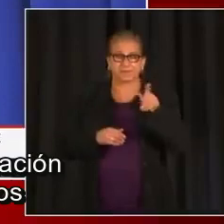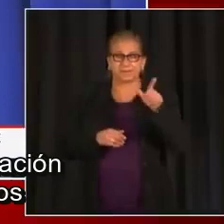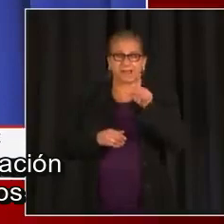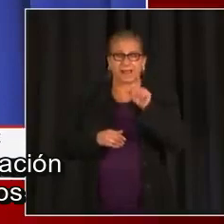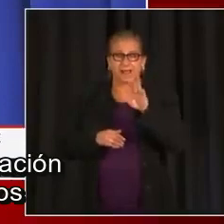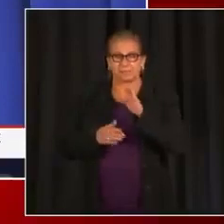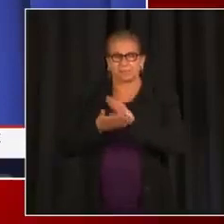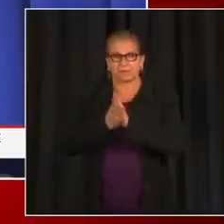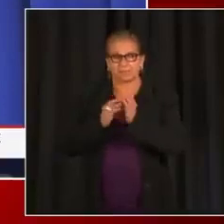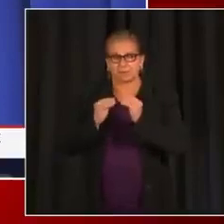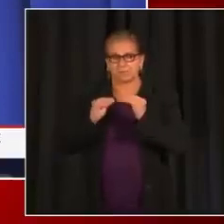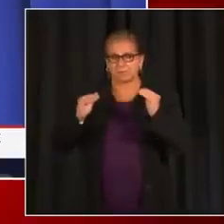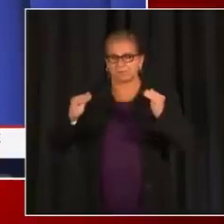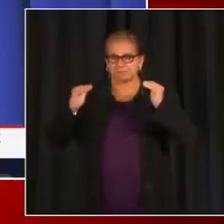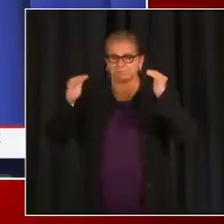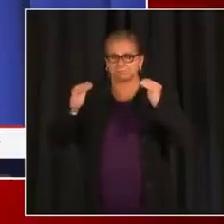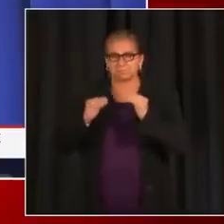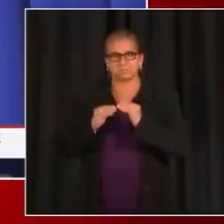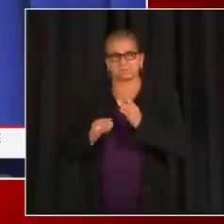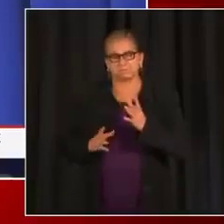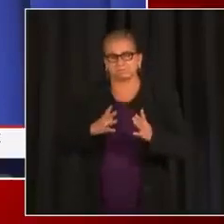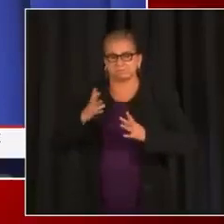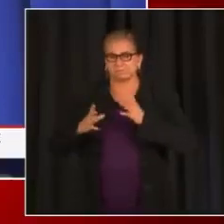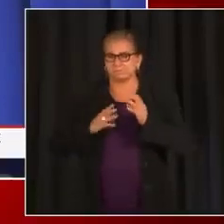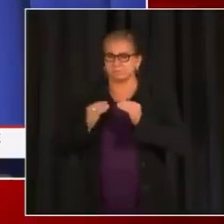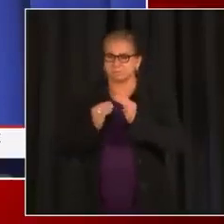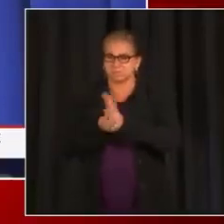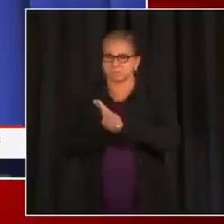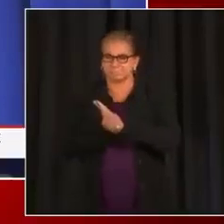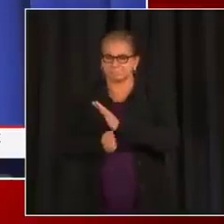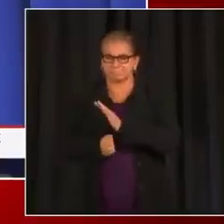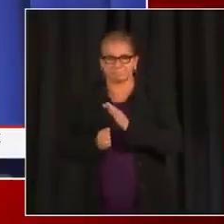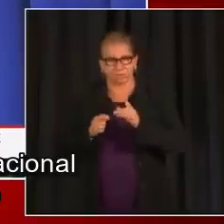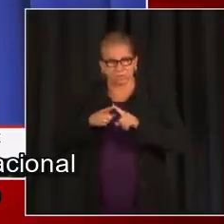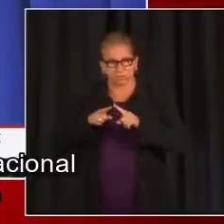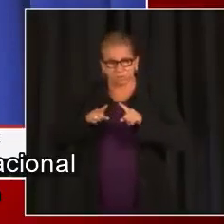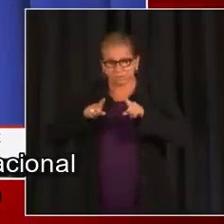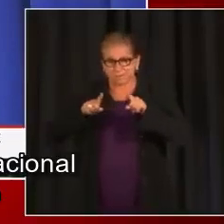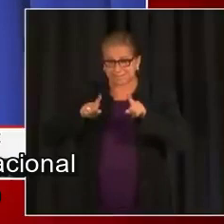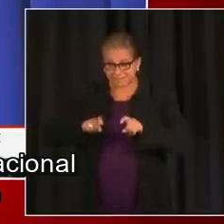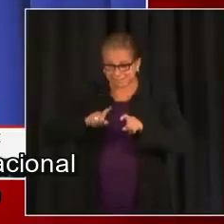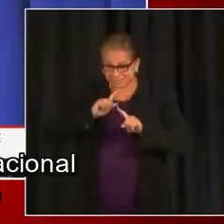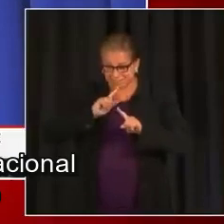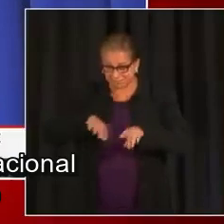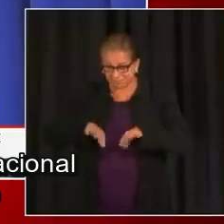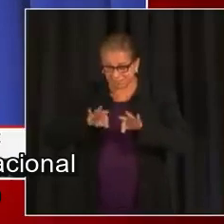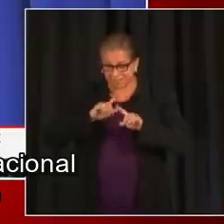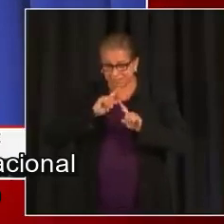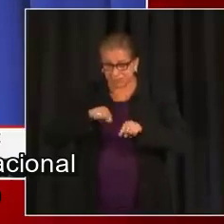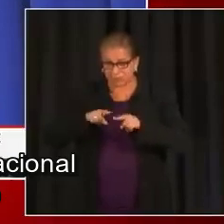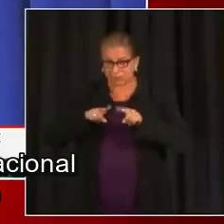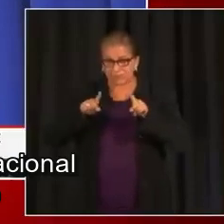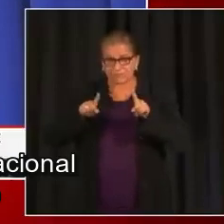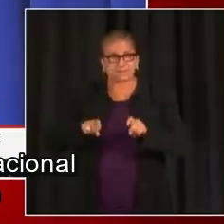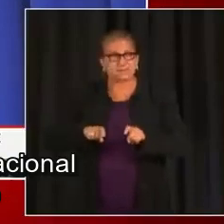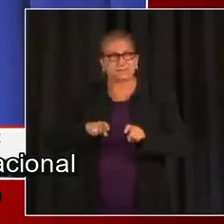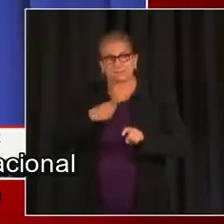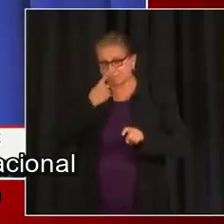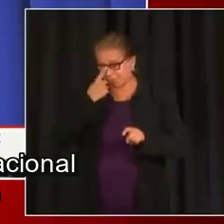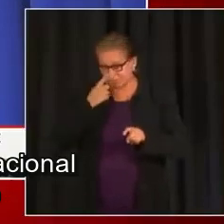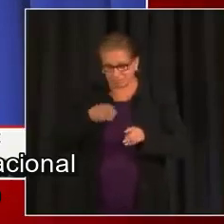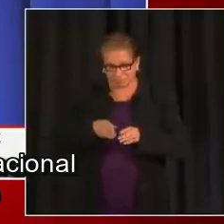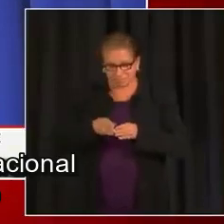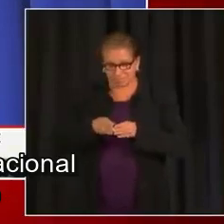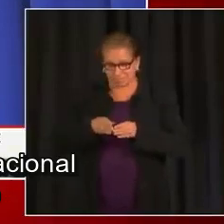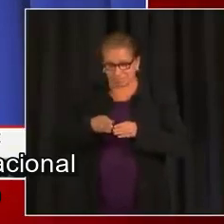laboratorios la próxima semana. Pero habiendo dicho eso, hay evidencia muy clara allá afuera que estamos viendo a nivel nacional